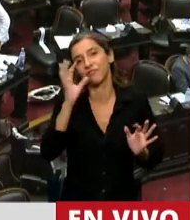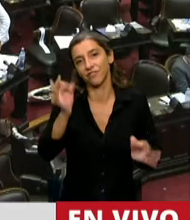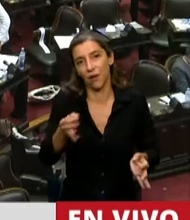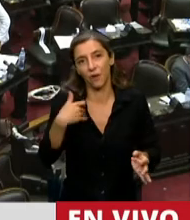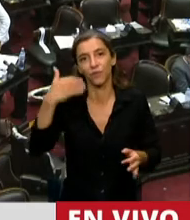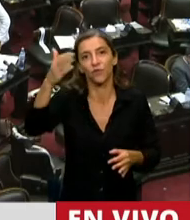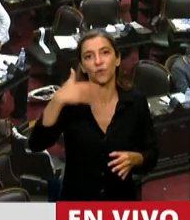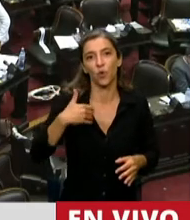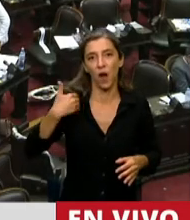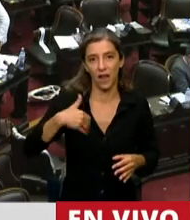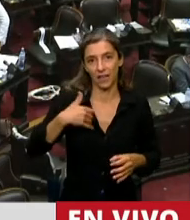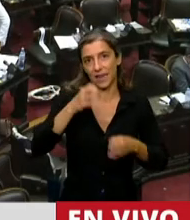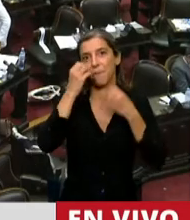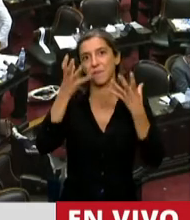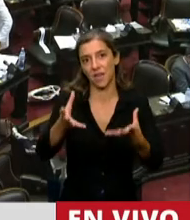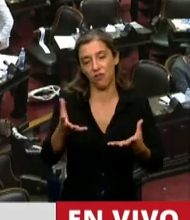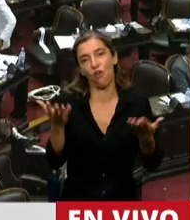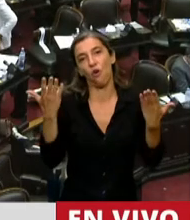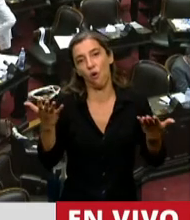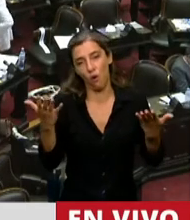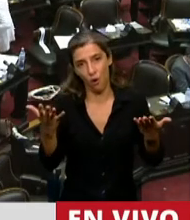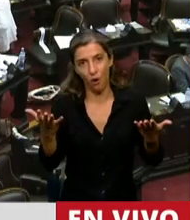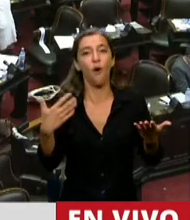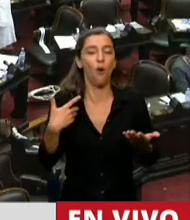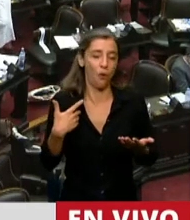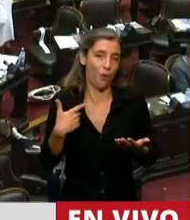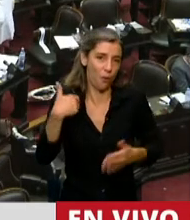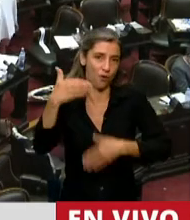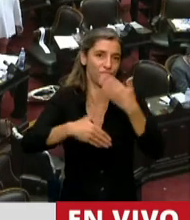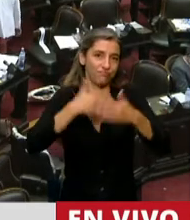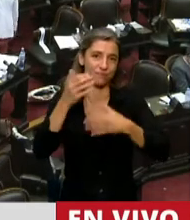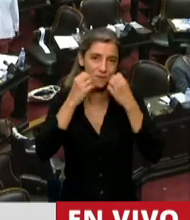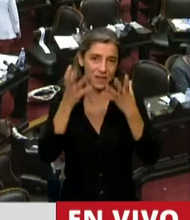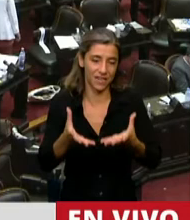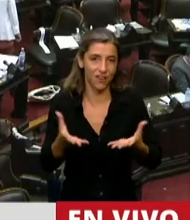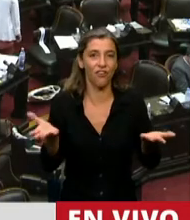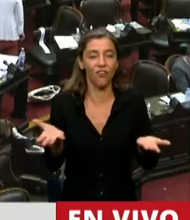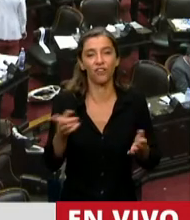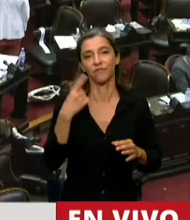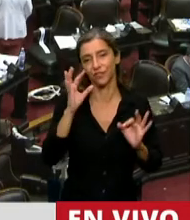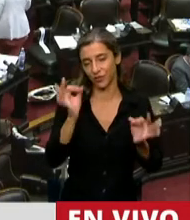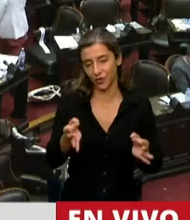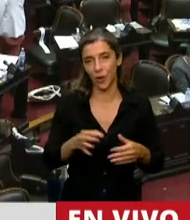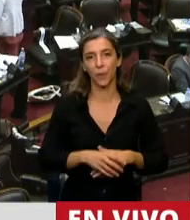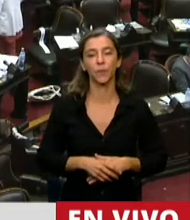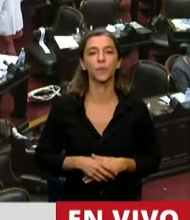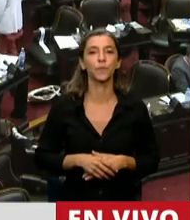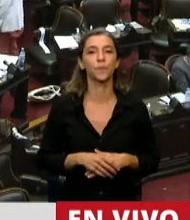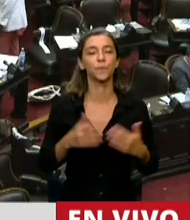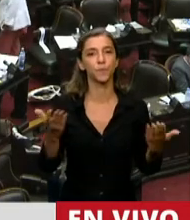va a salir adelante, vamos a poder salir adelante y además esto se va a ir apalancando. Entonces,